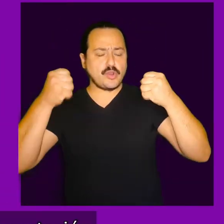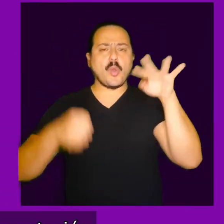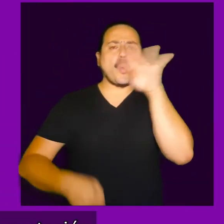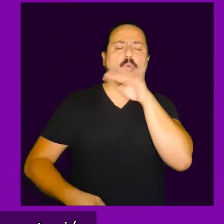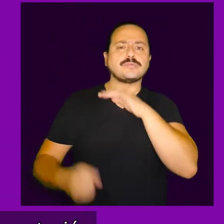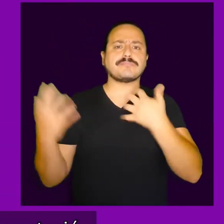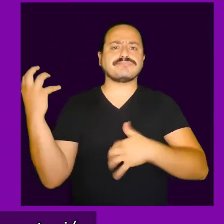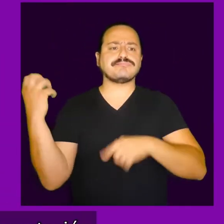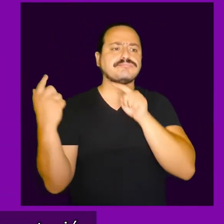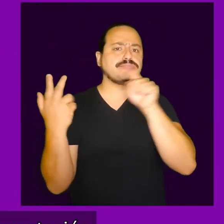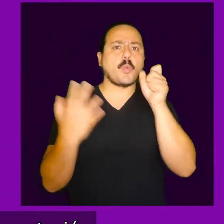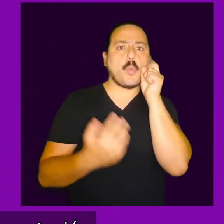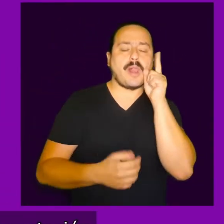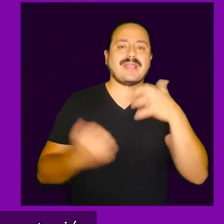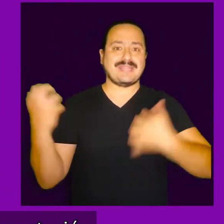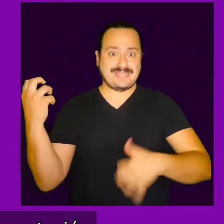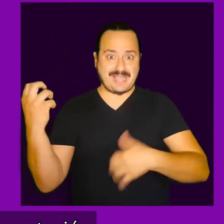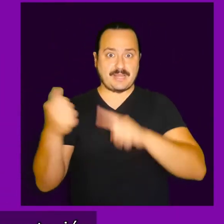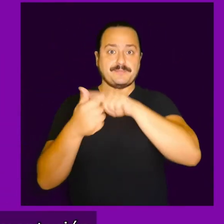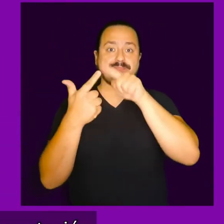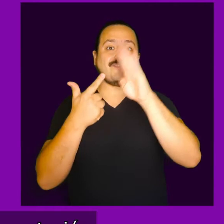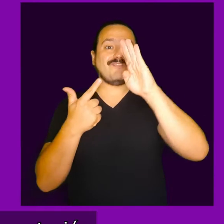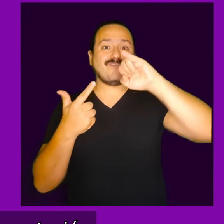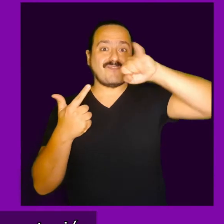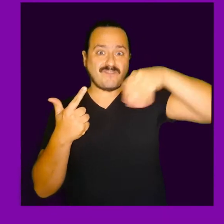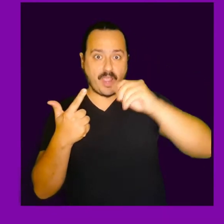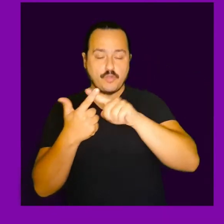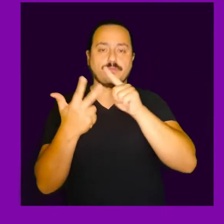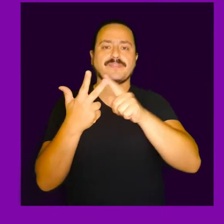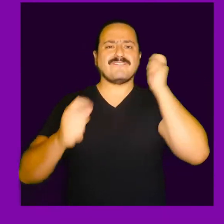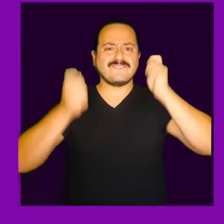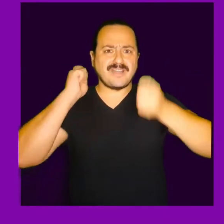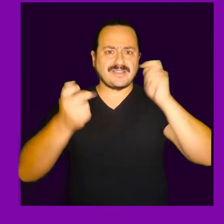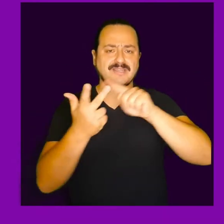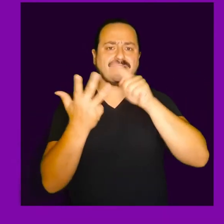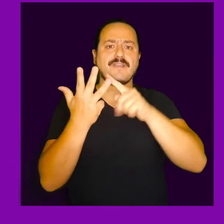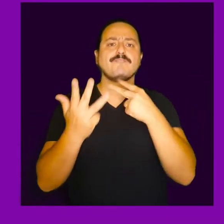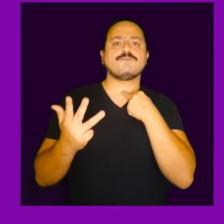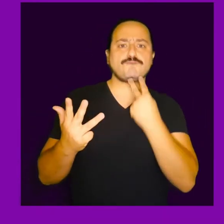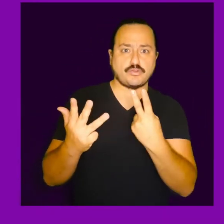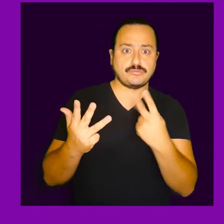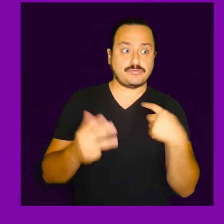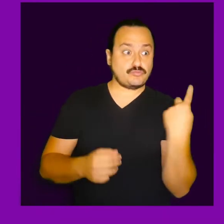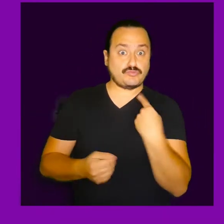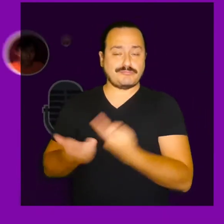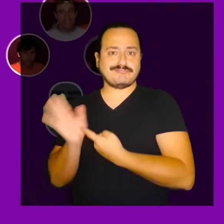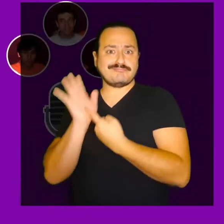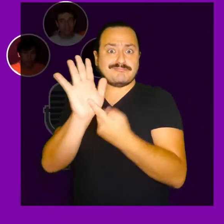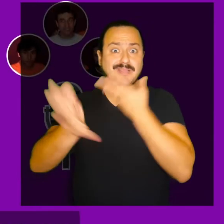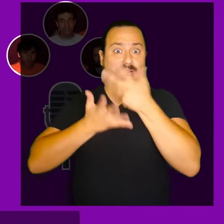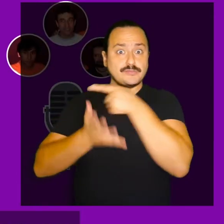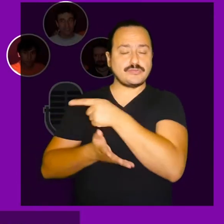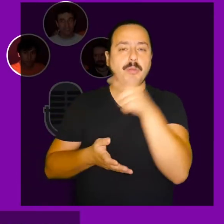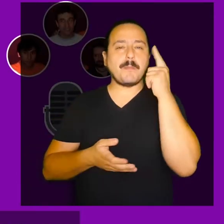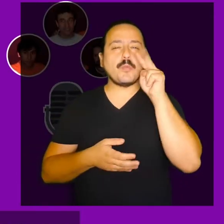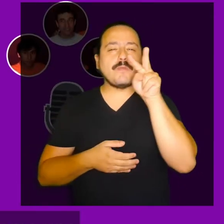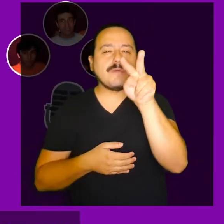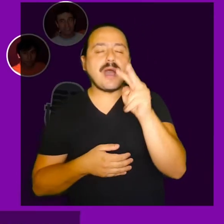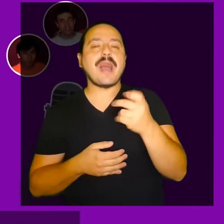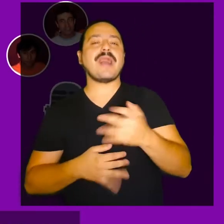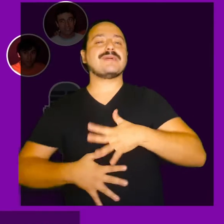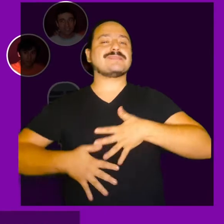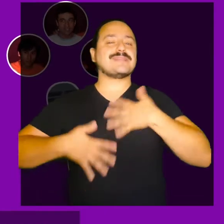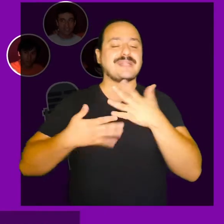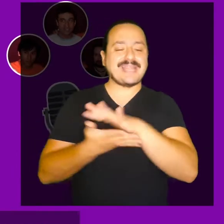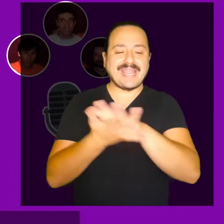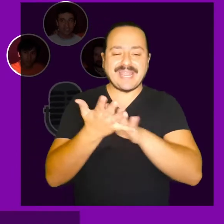Los Prisioneros eran una banda de instrumentación muy sencilla, guitarra, bajo, batería y voz. Es por eso que